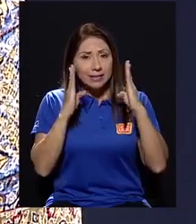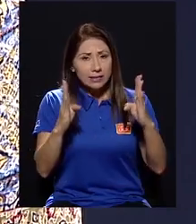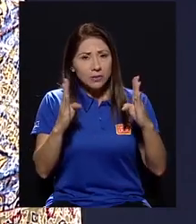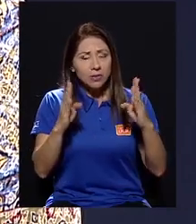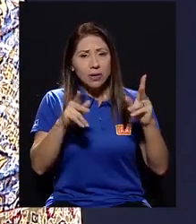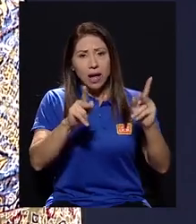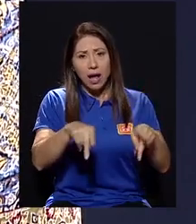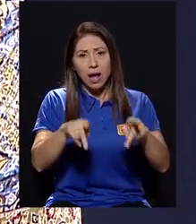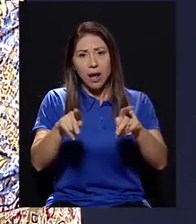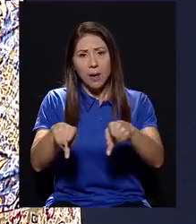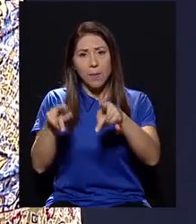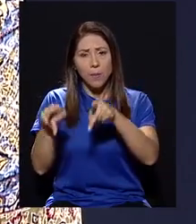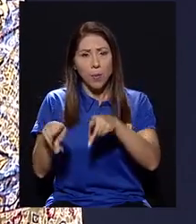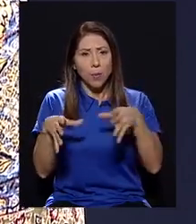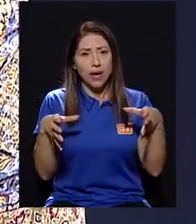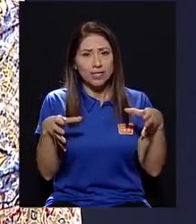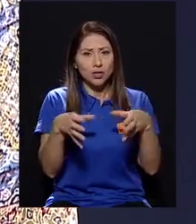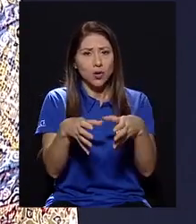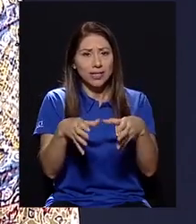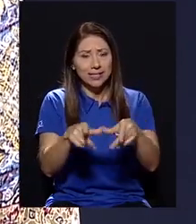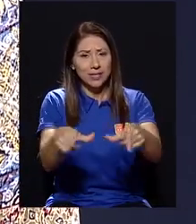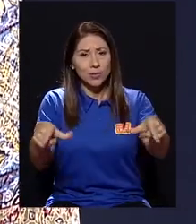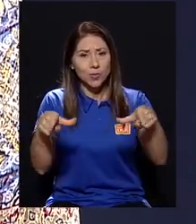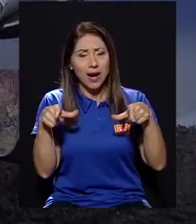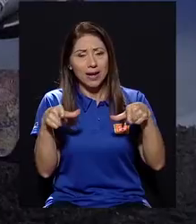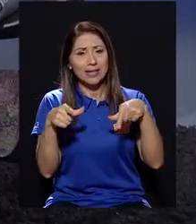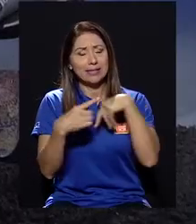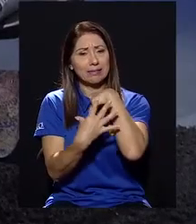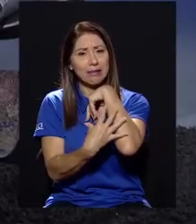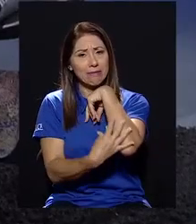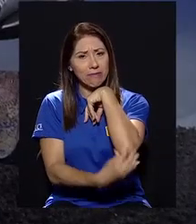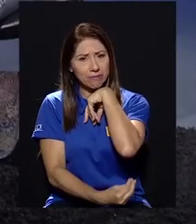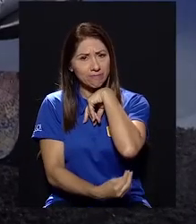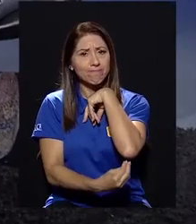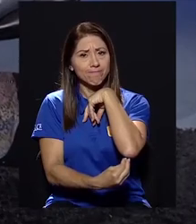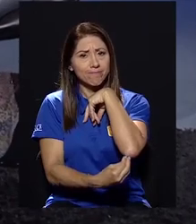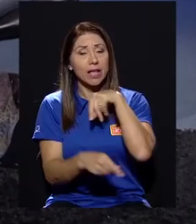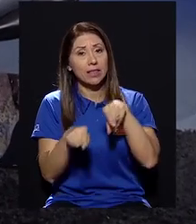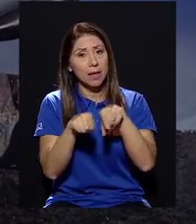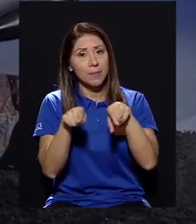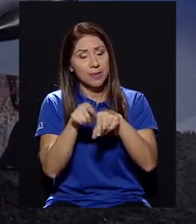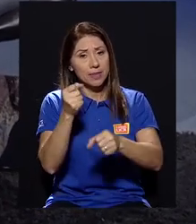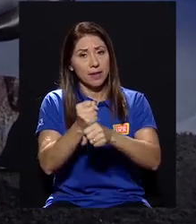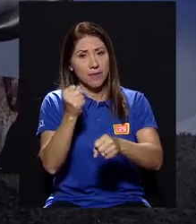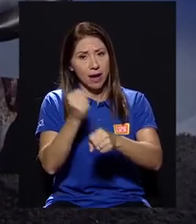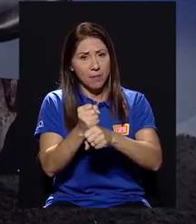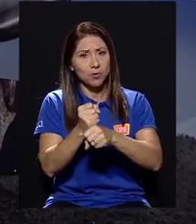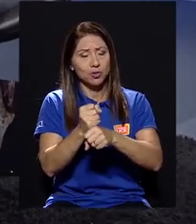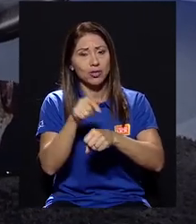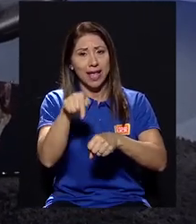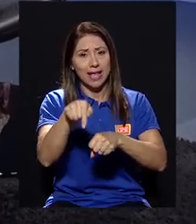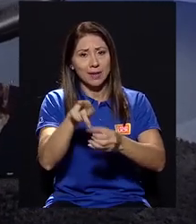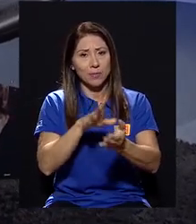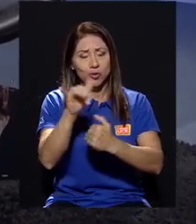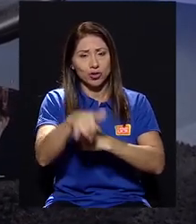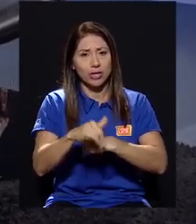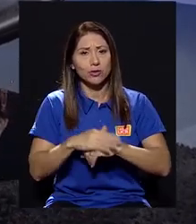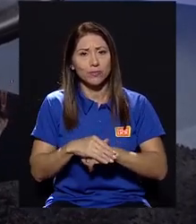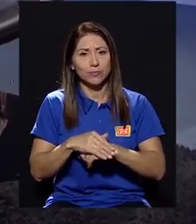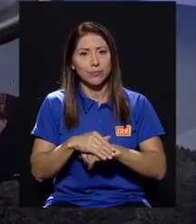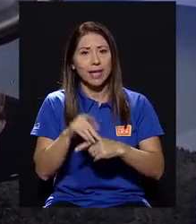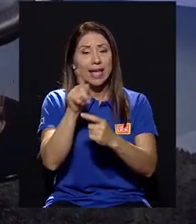la atención a poblaciones urbanomarginales, que lo trabajamos también en el proyecto.